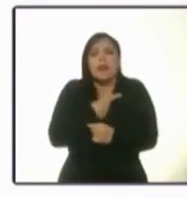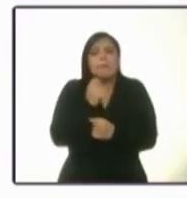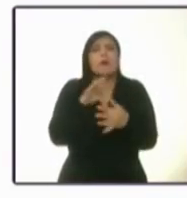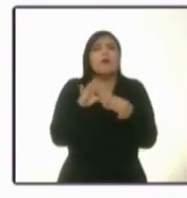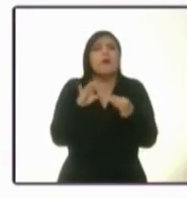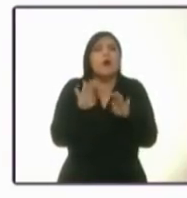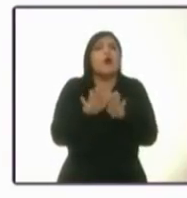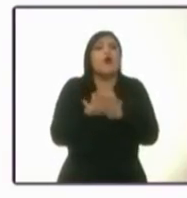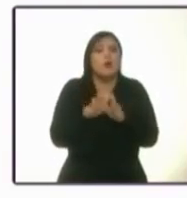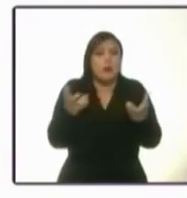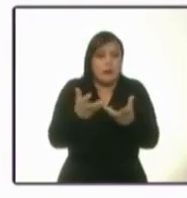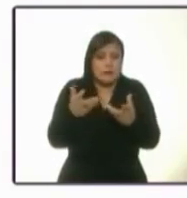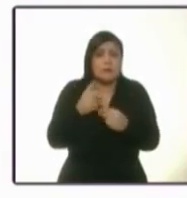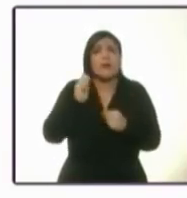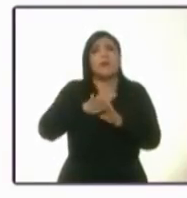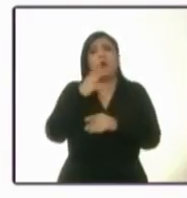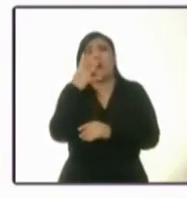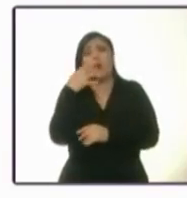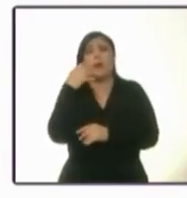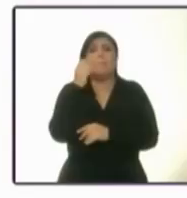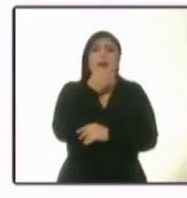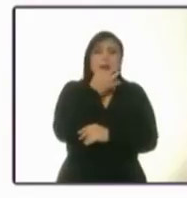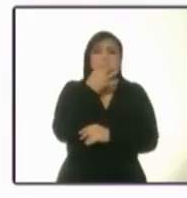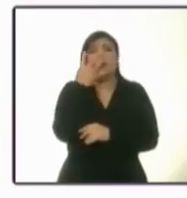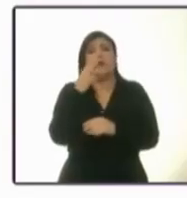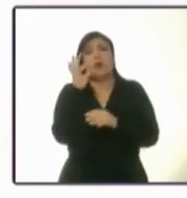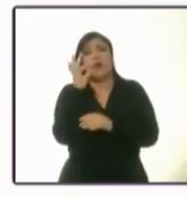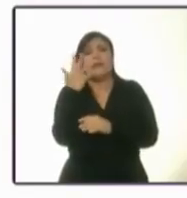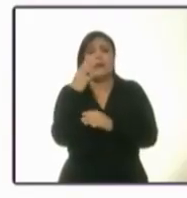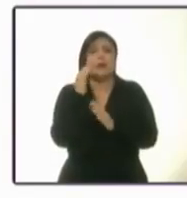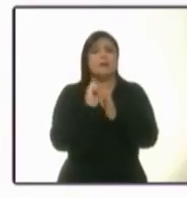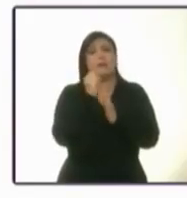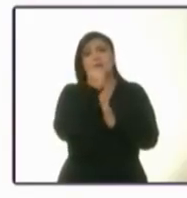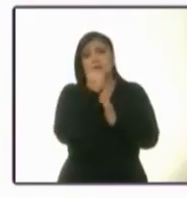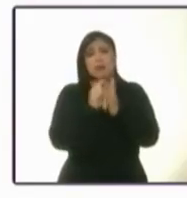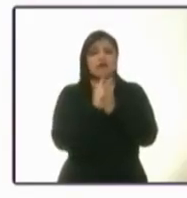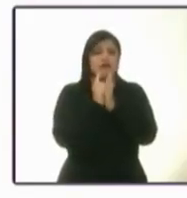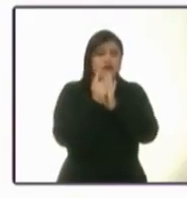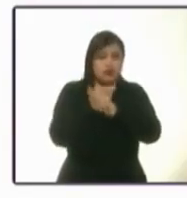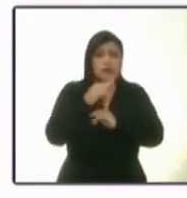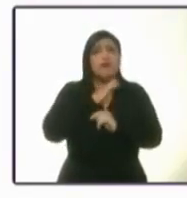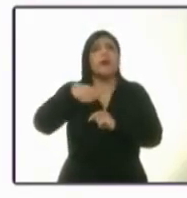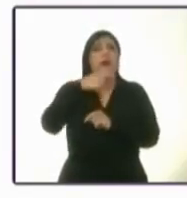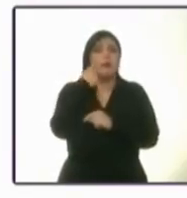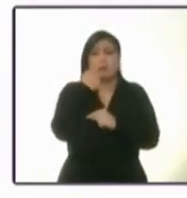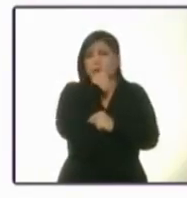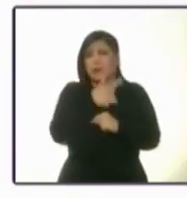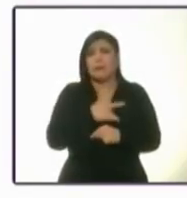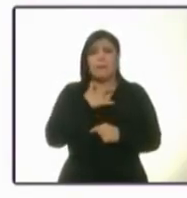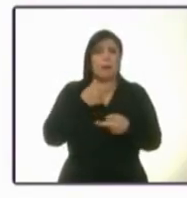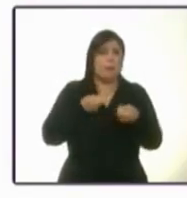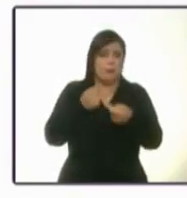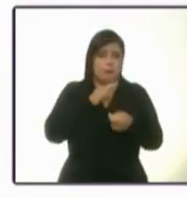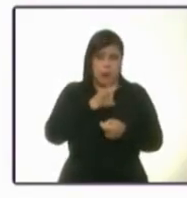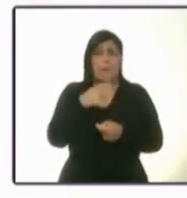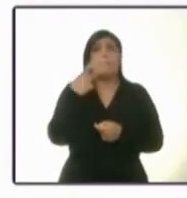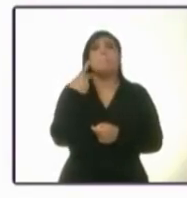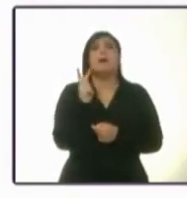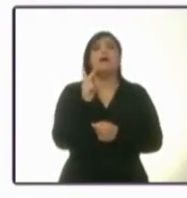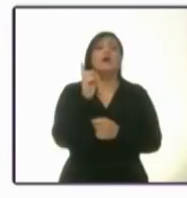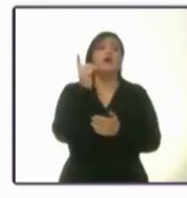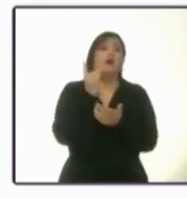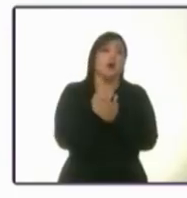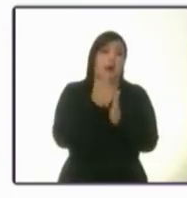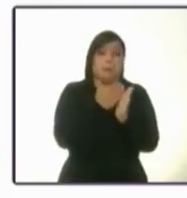cada uno contará con cuatro minutos con 45 segundos que podrán administrar como mejor les convenga, pero sólo